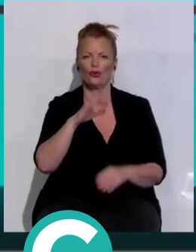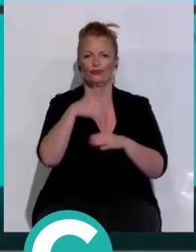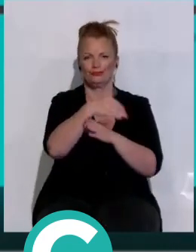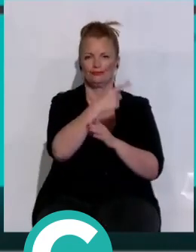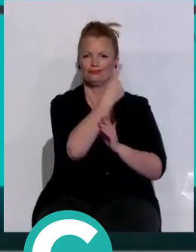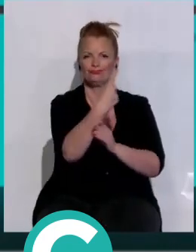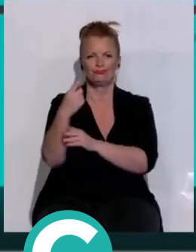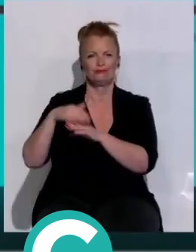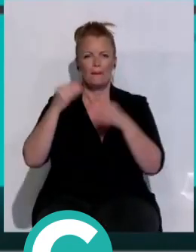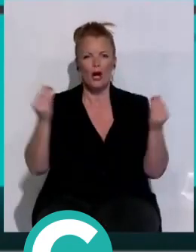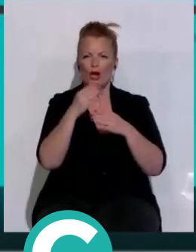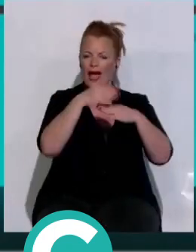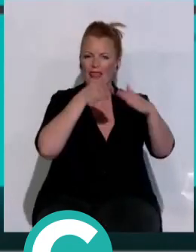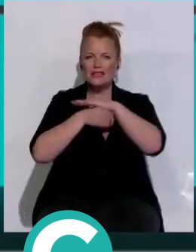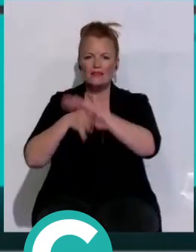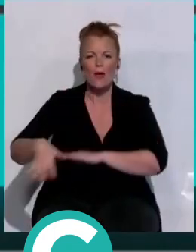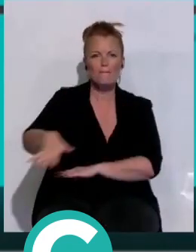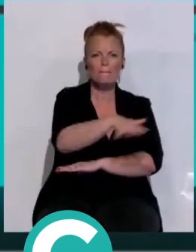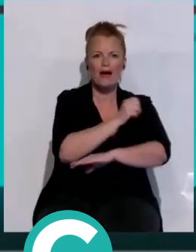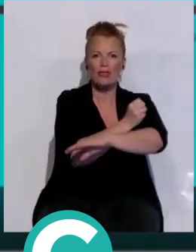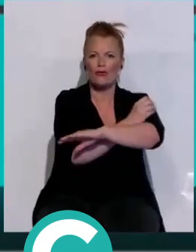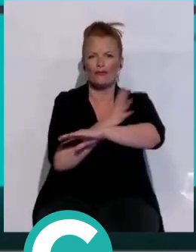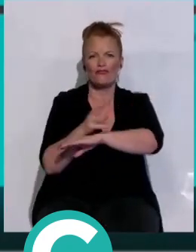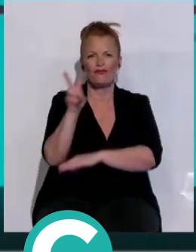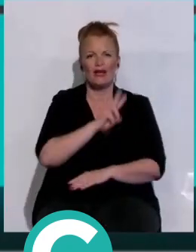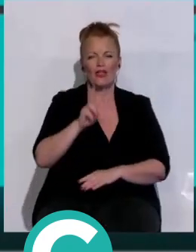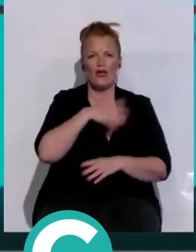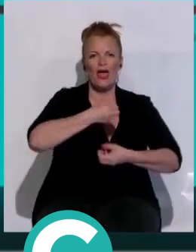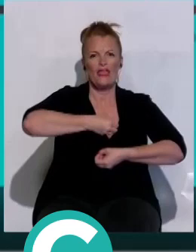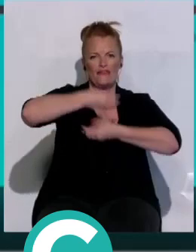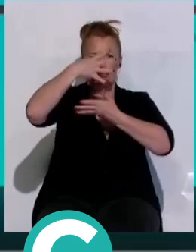accesibilidad, los espacios verdes y los servicios urbanos.